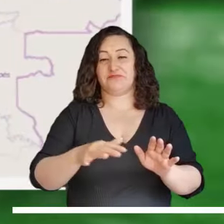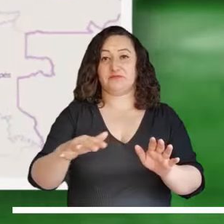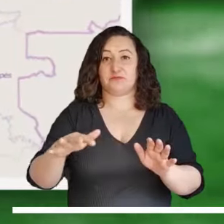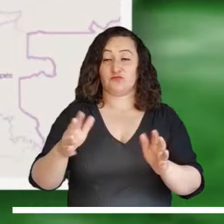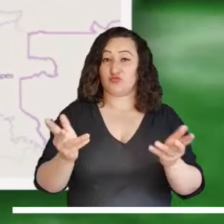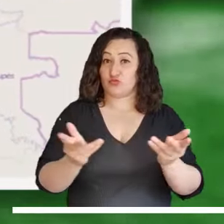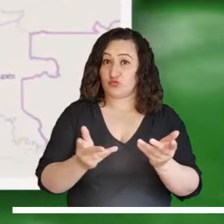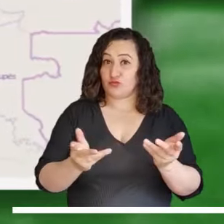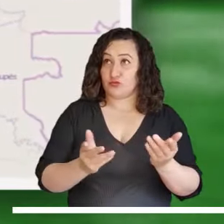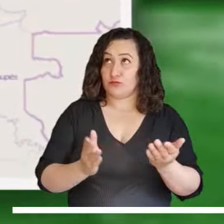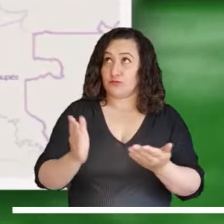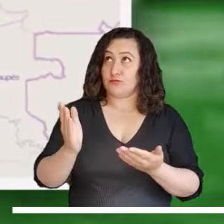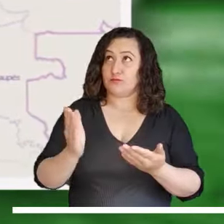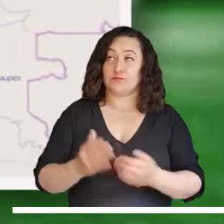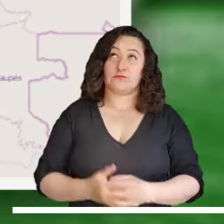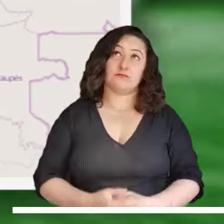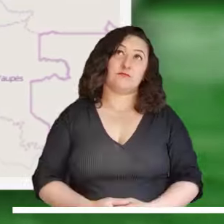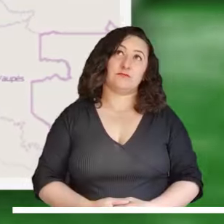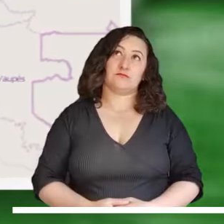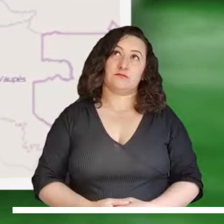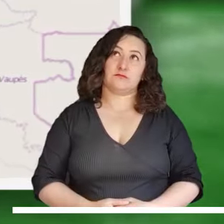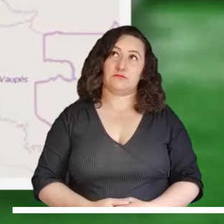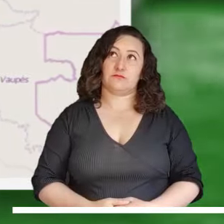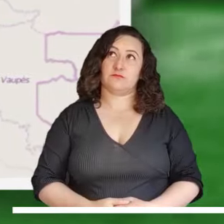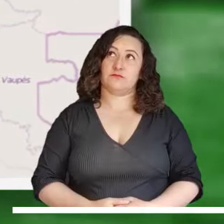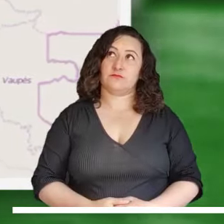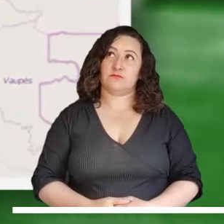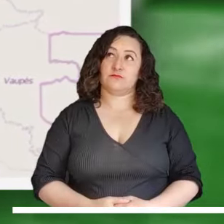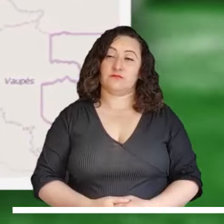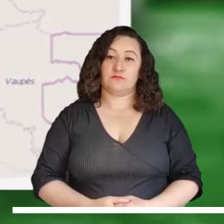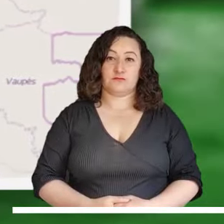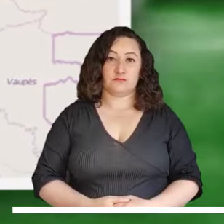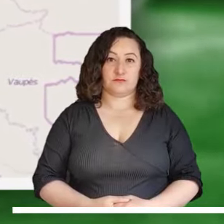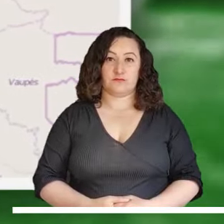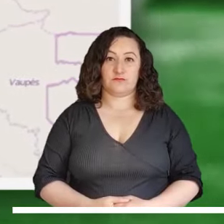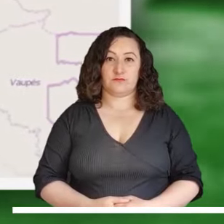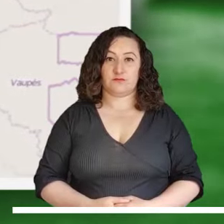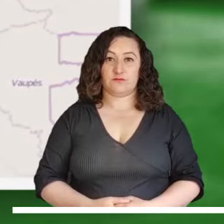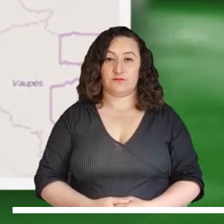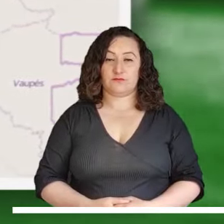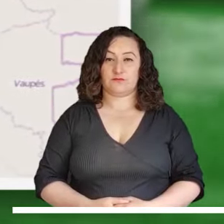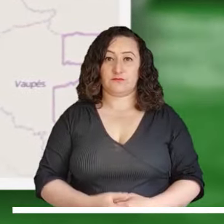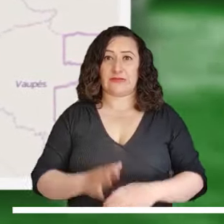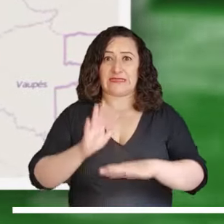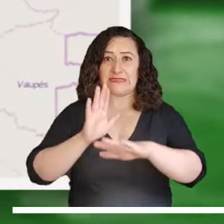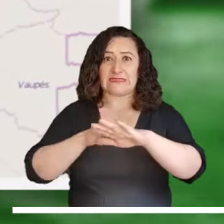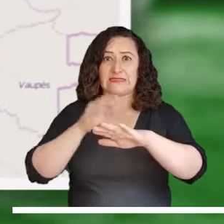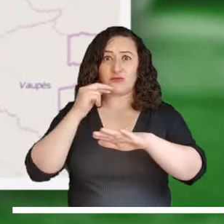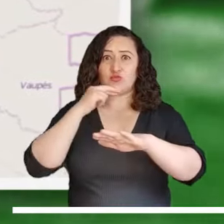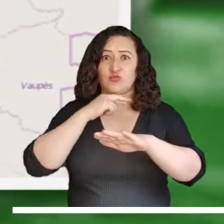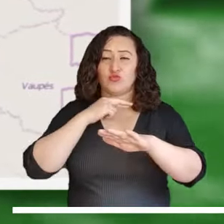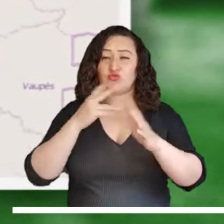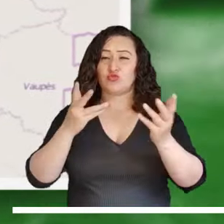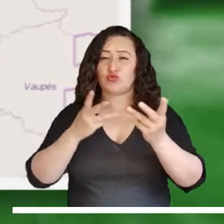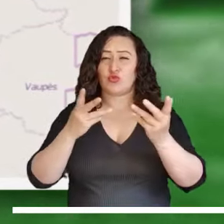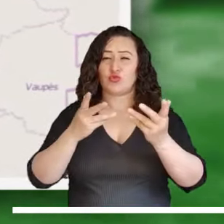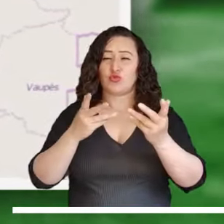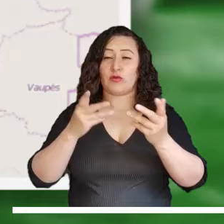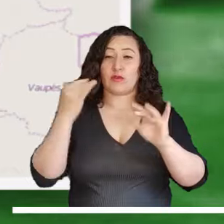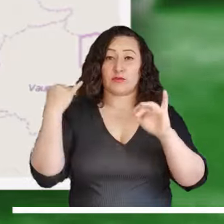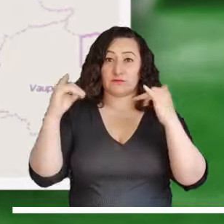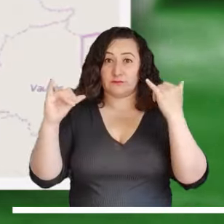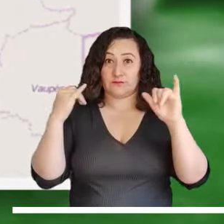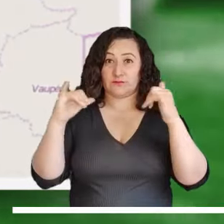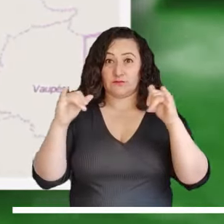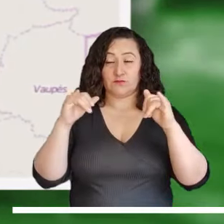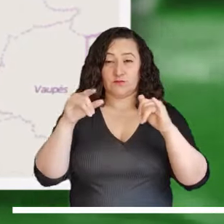y a las inundaciones registradas en el barrio San Fernando, ubicado en el municipio de Puerto Rico, Caquetá. Alerta roja se activa en